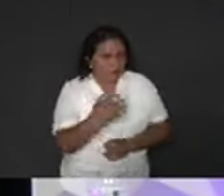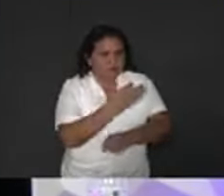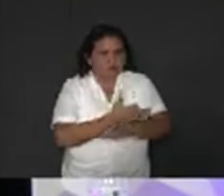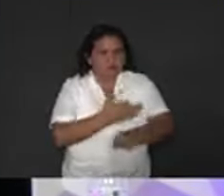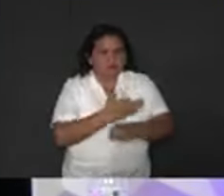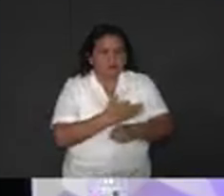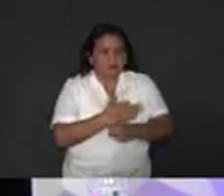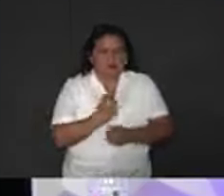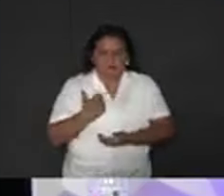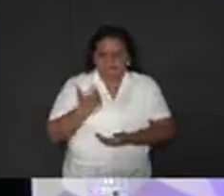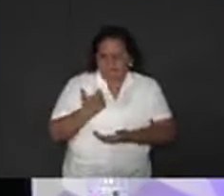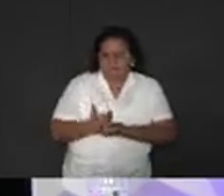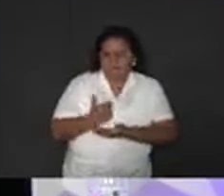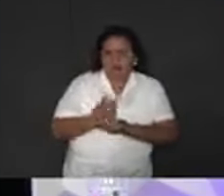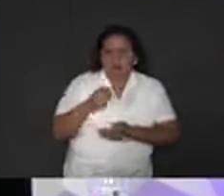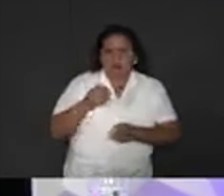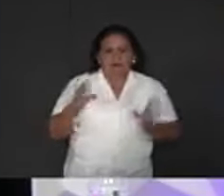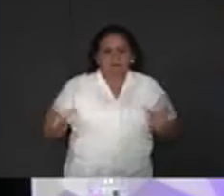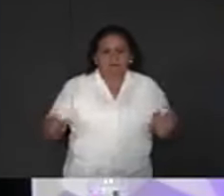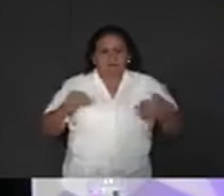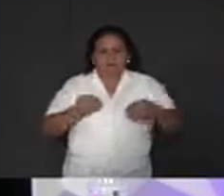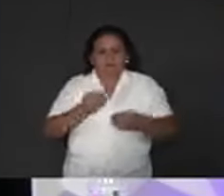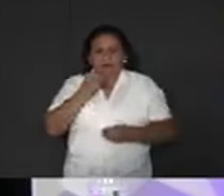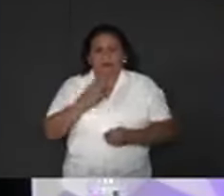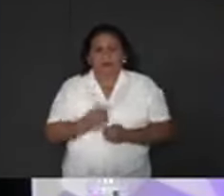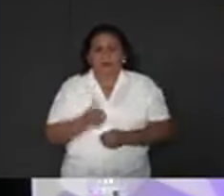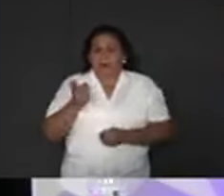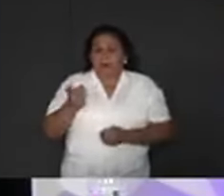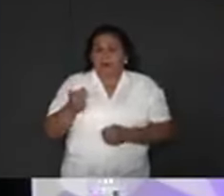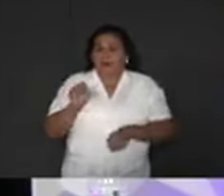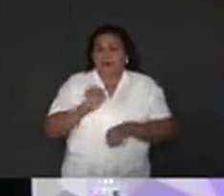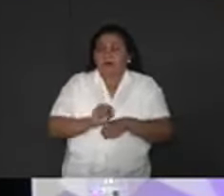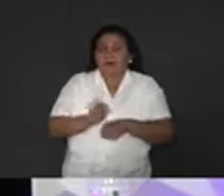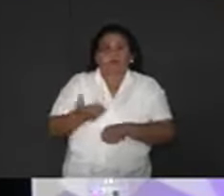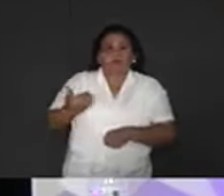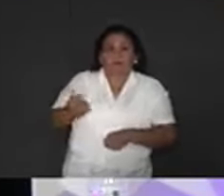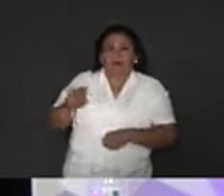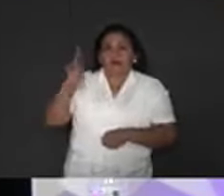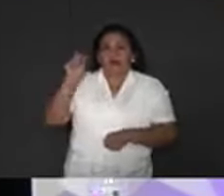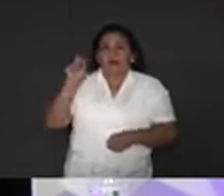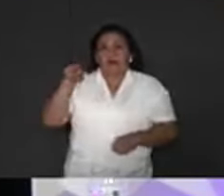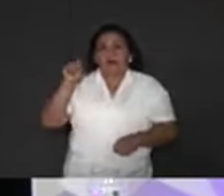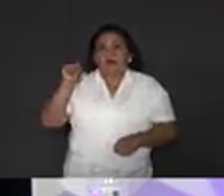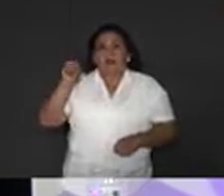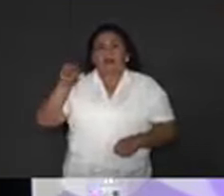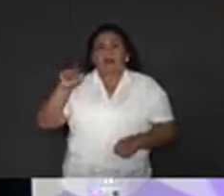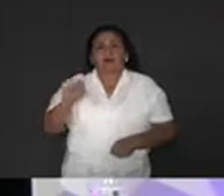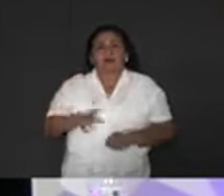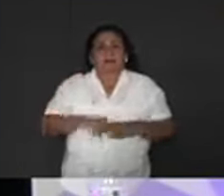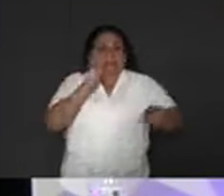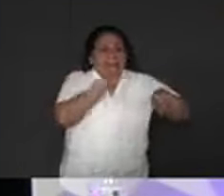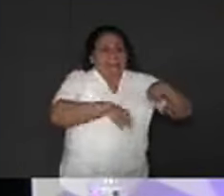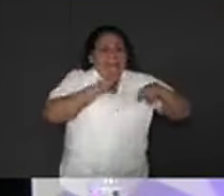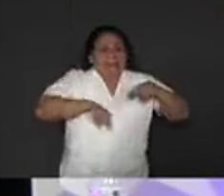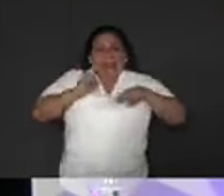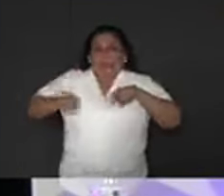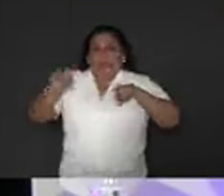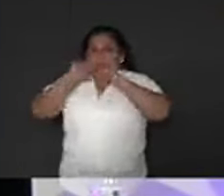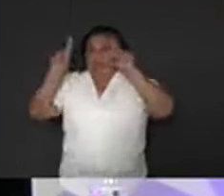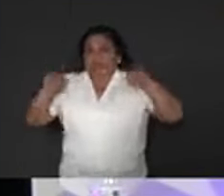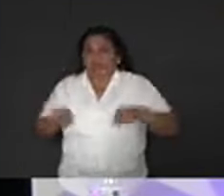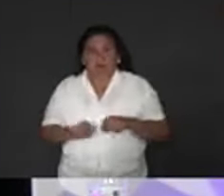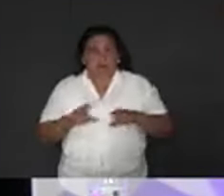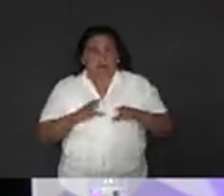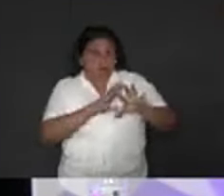una bolsa de maíz o una despensa. Esta semana me reportaron en Canasim que están pagando para bajar mis lonas, para bajar mis bardas.